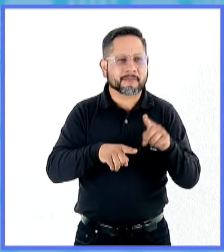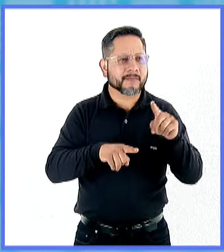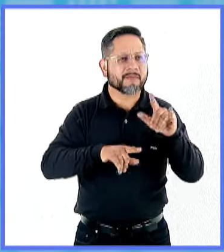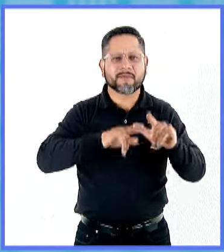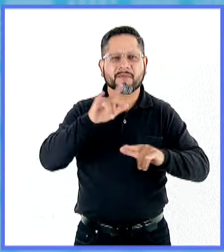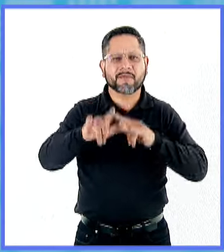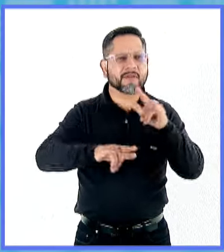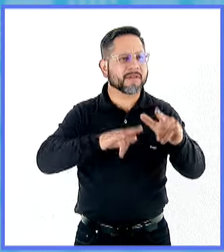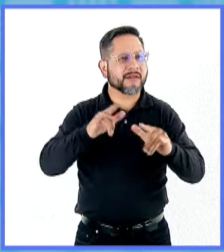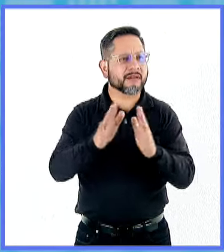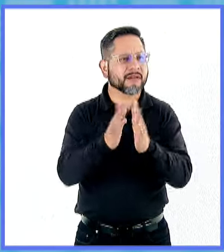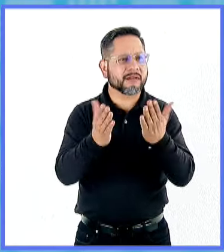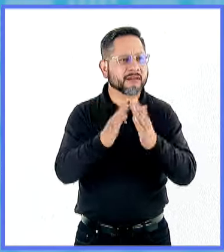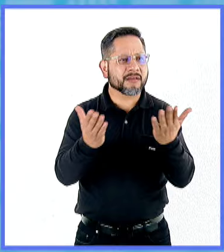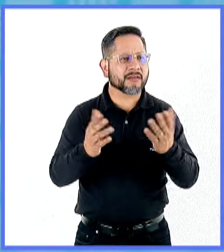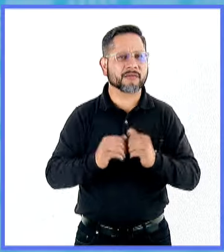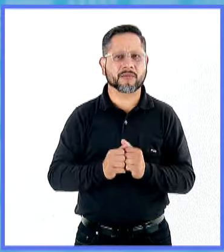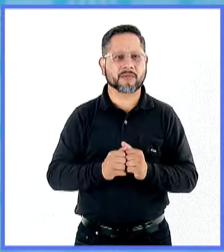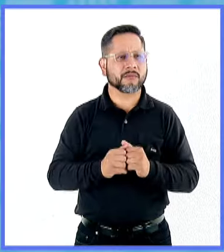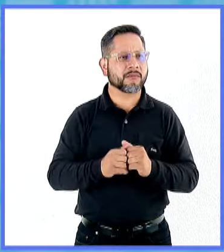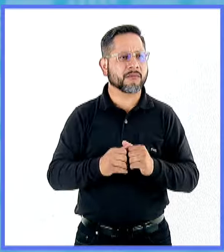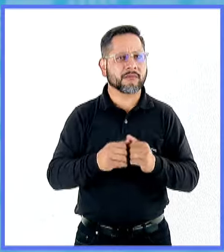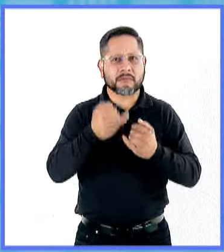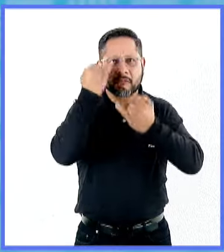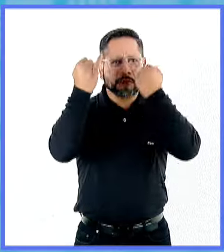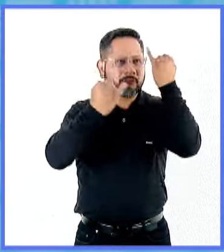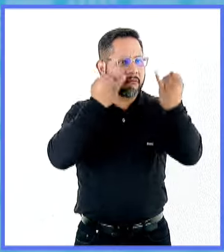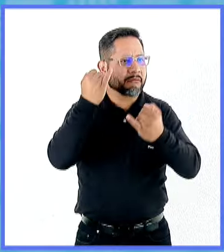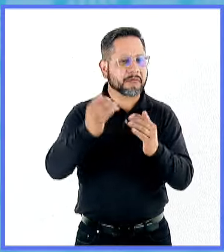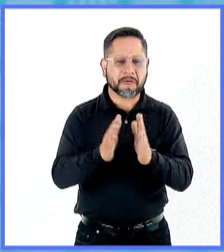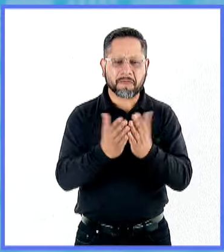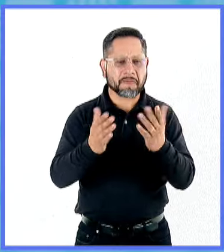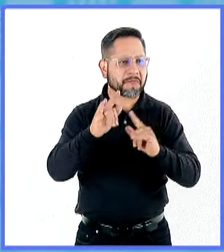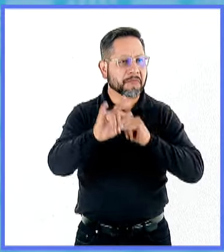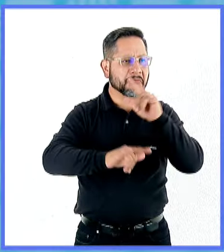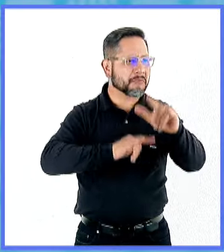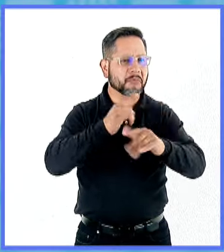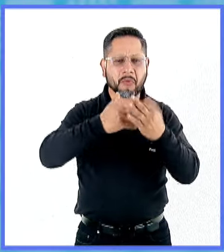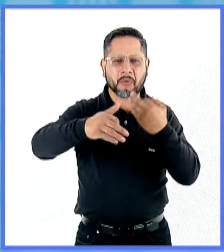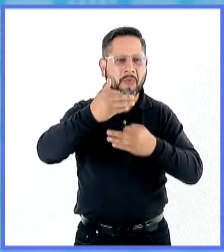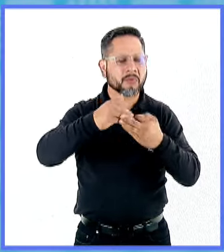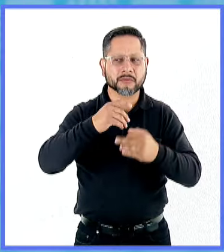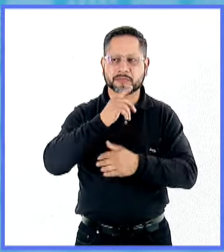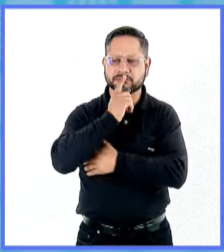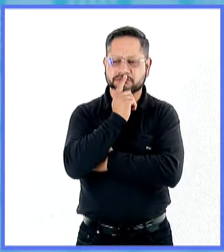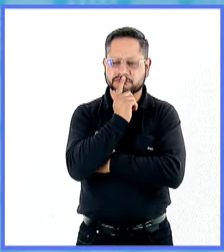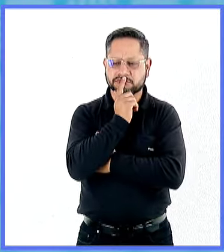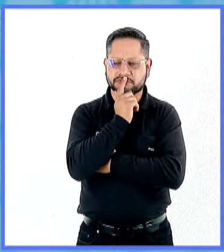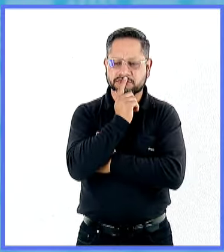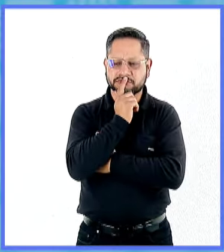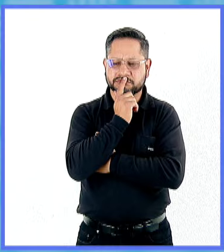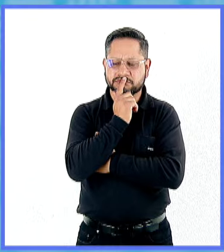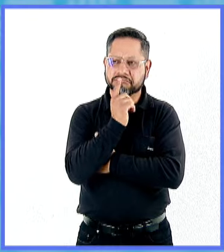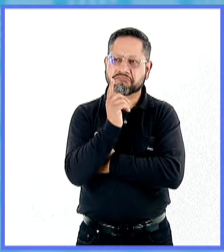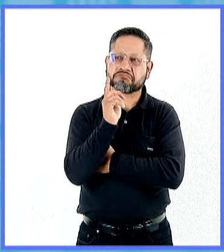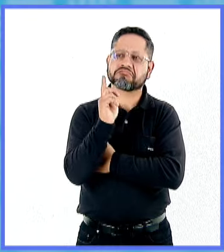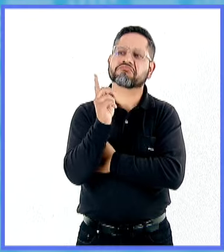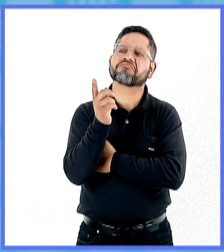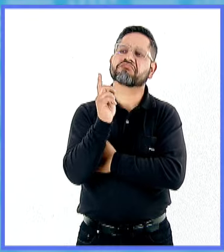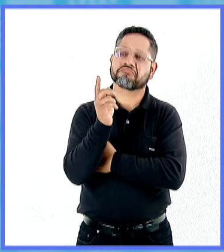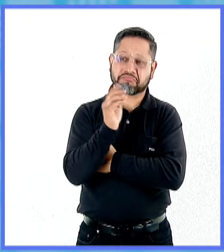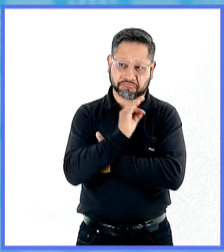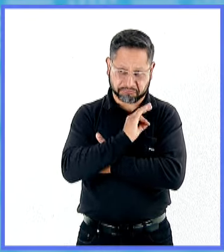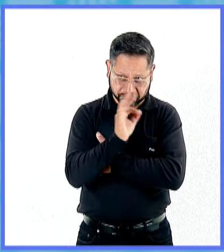feria del libro, no se llama feria de la narrativa. Lo improvisé en ese momento, ¿no? Y ella se quedó callada y me dijo, ¿ah, entonces